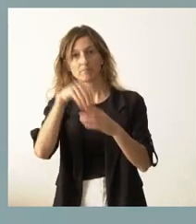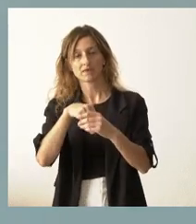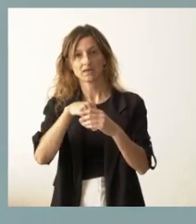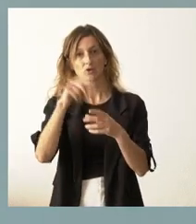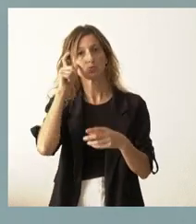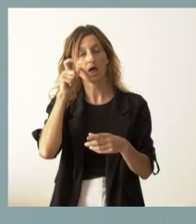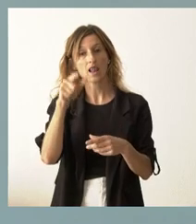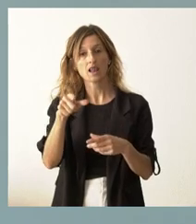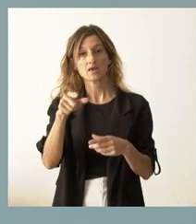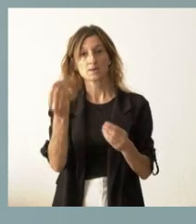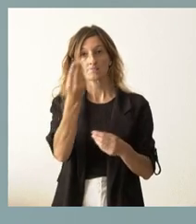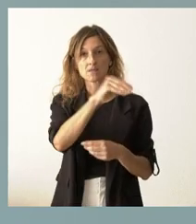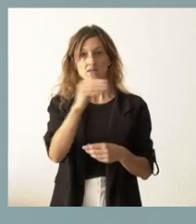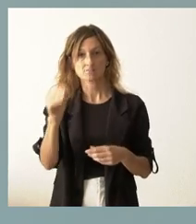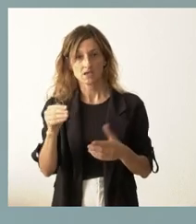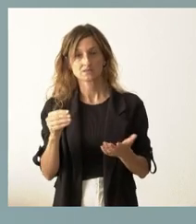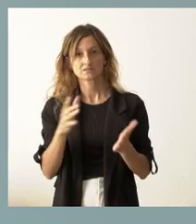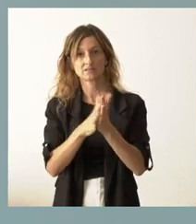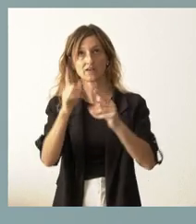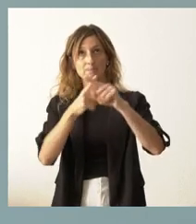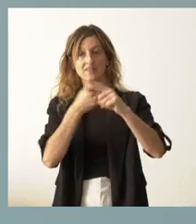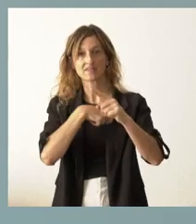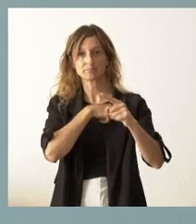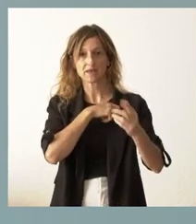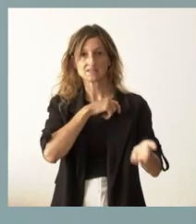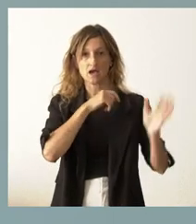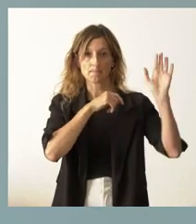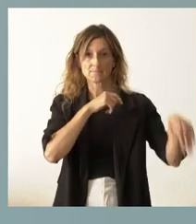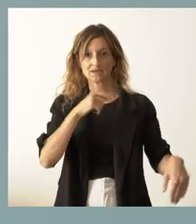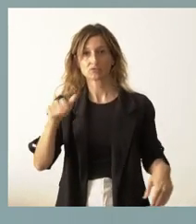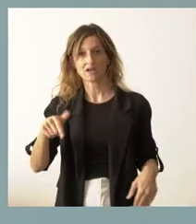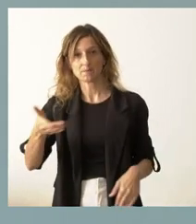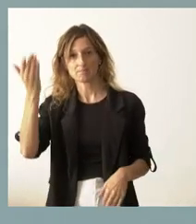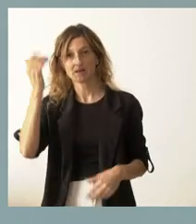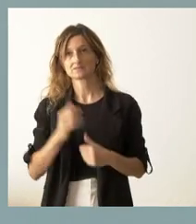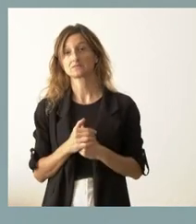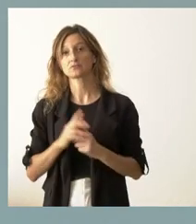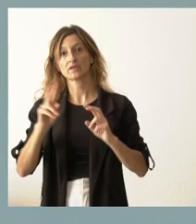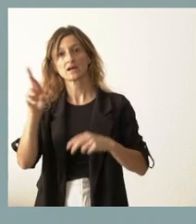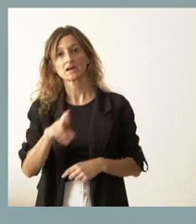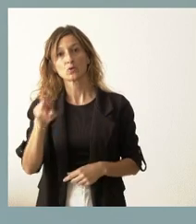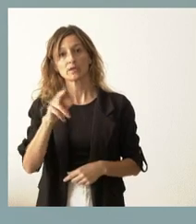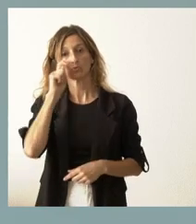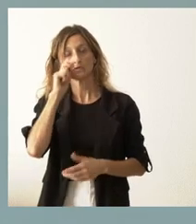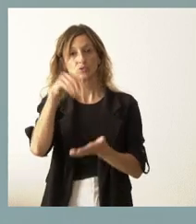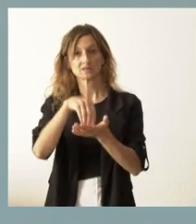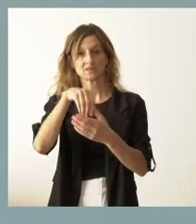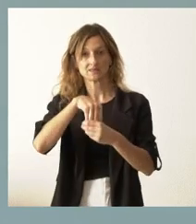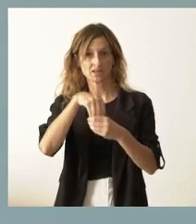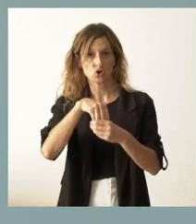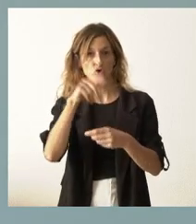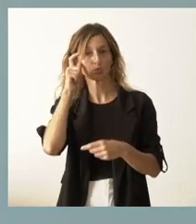incrementos son incrementos superiores a la media española y, por tanto, nos estamos recuperando en el ámbito del turismo de interior, del turismo rural,